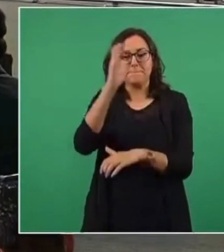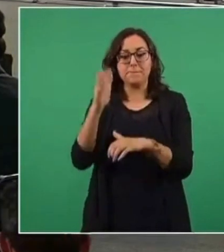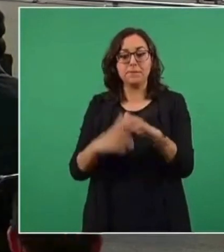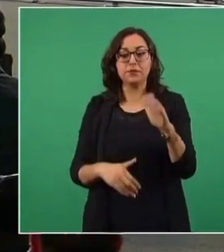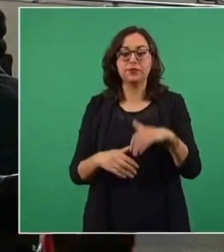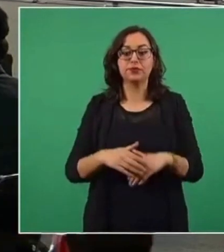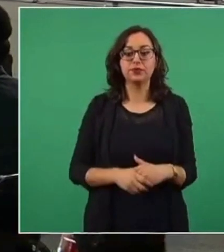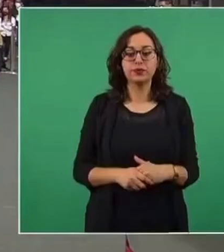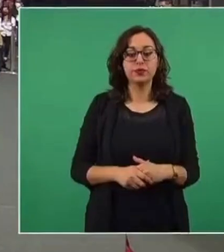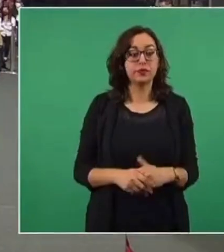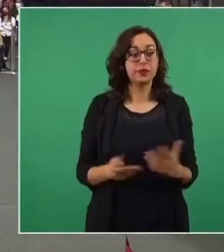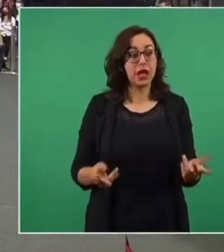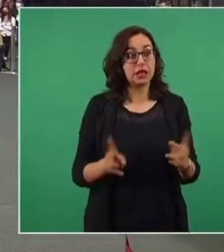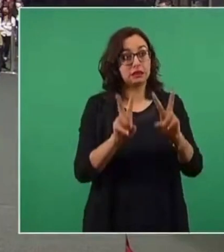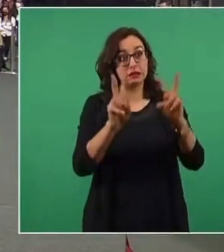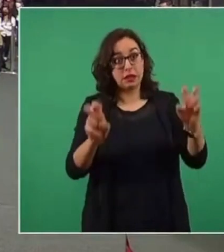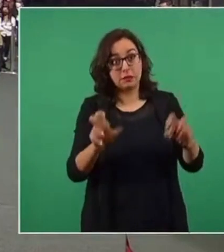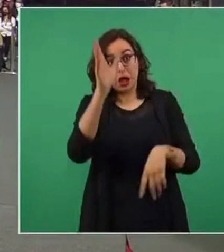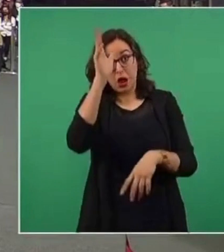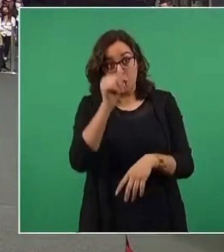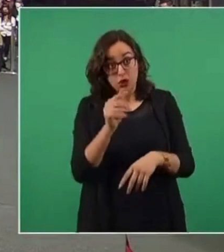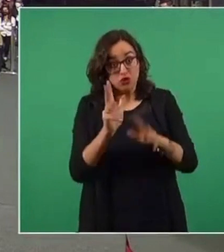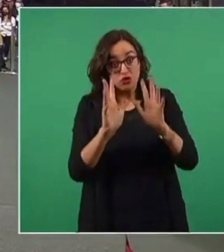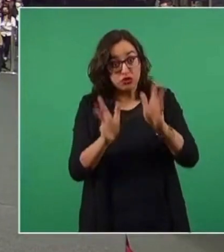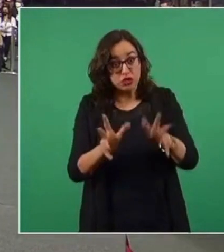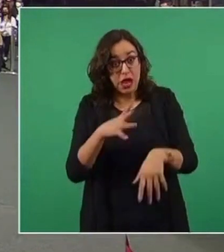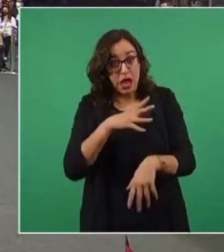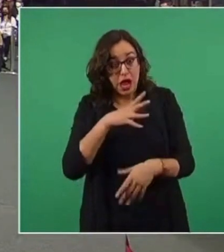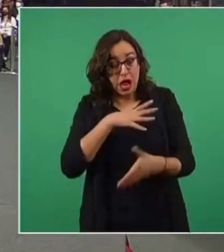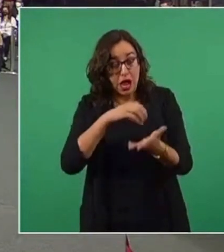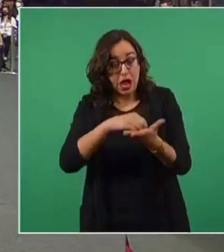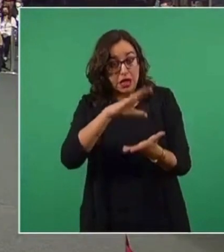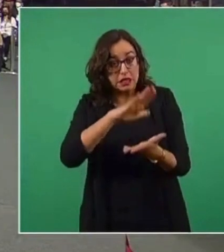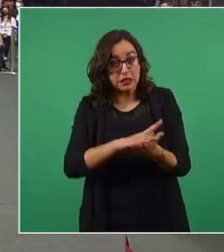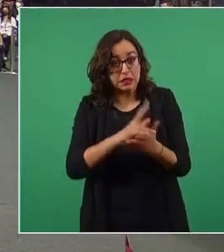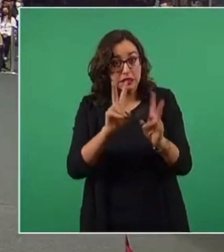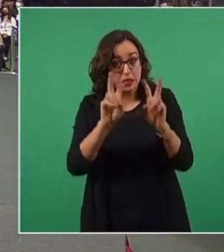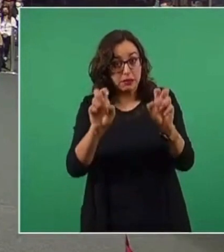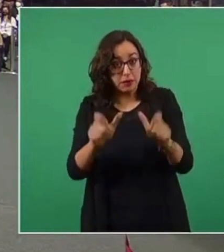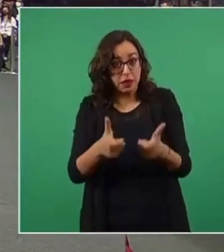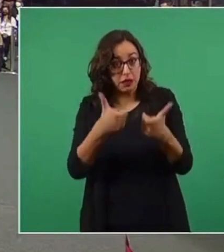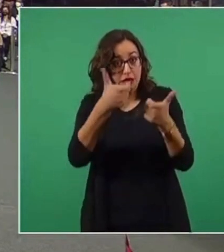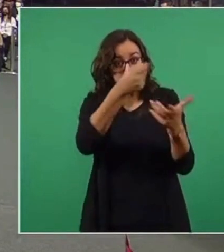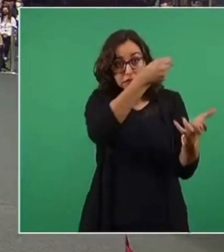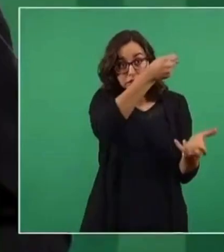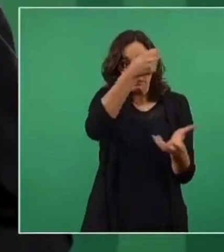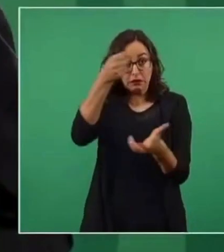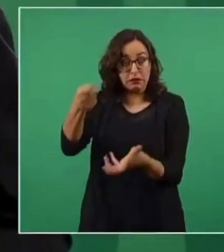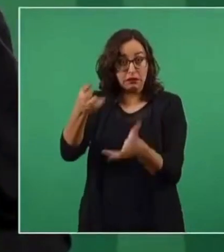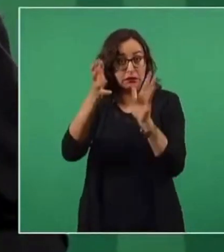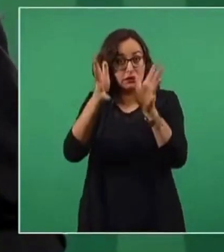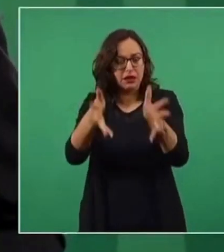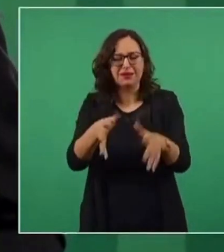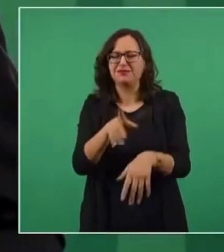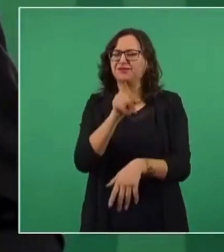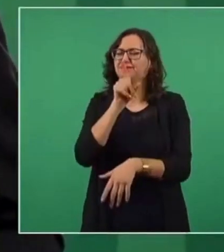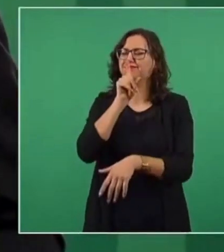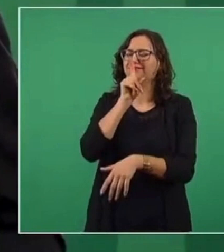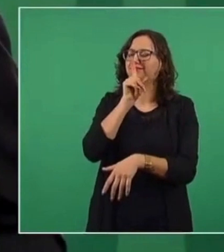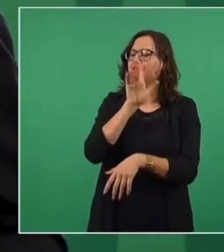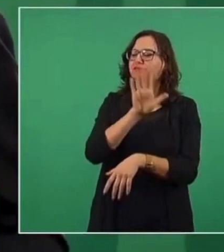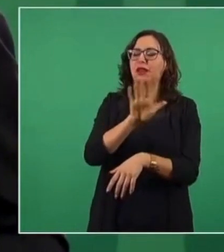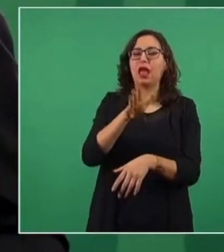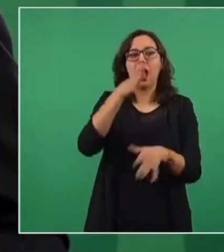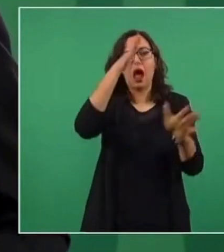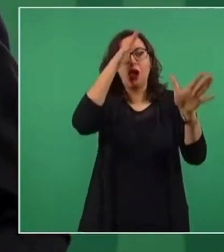convenio, ¿ya implica una transferencia de recursos o todavía no? No, es un memorándum de entendimiento y no implica una